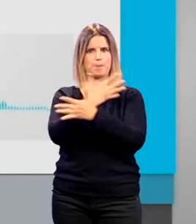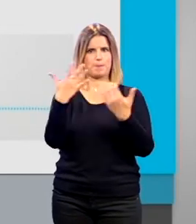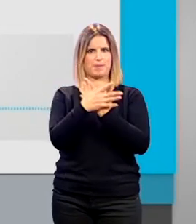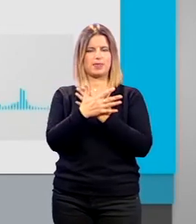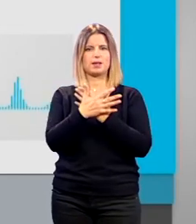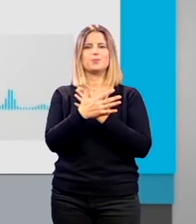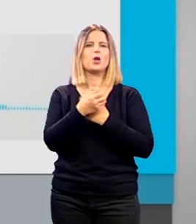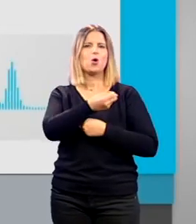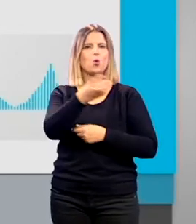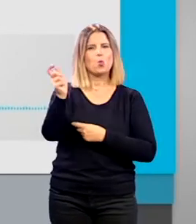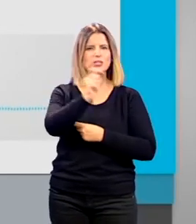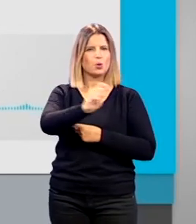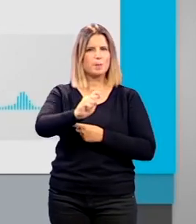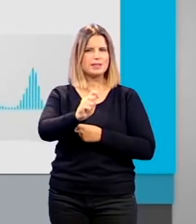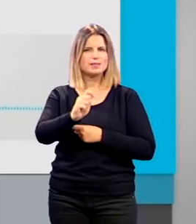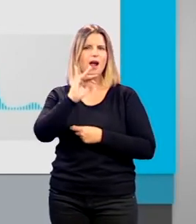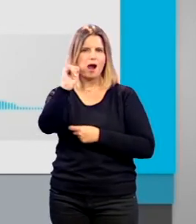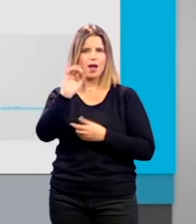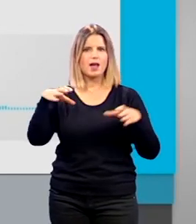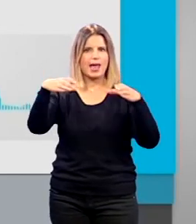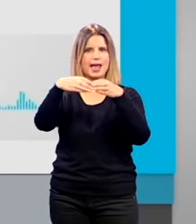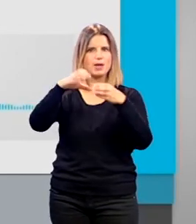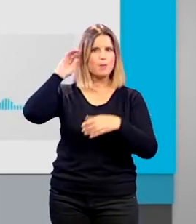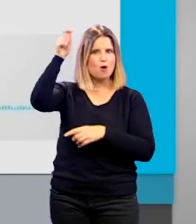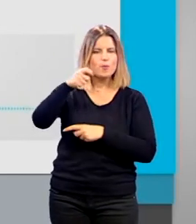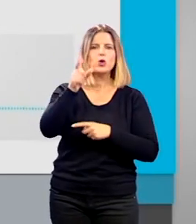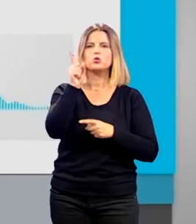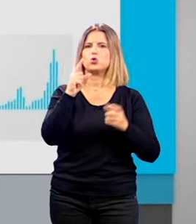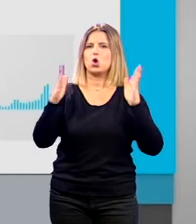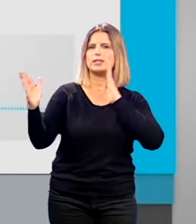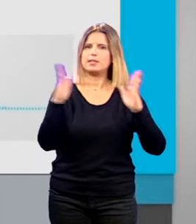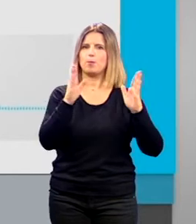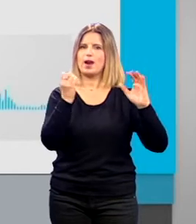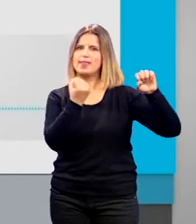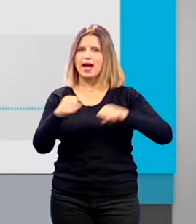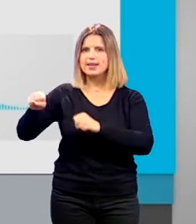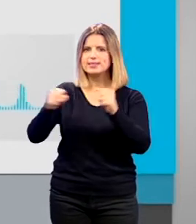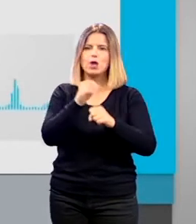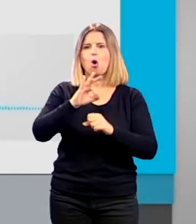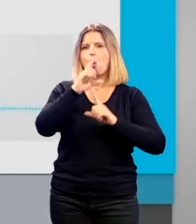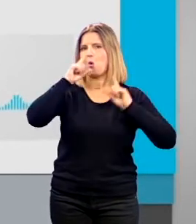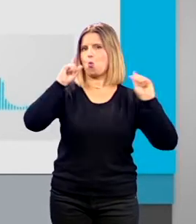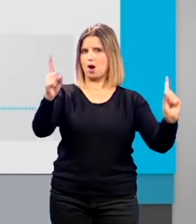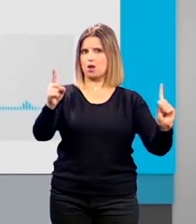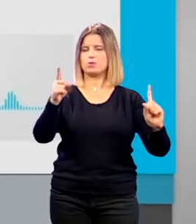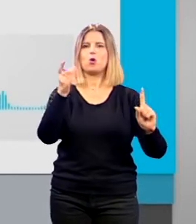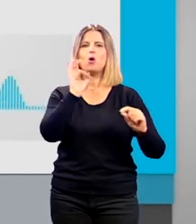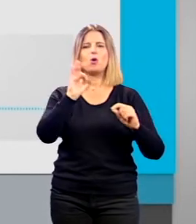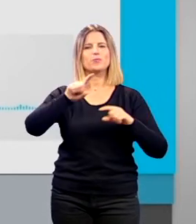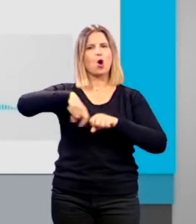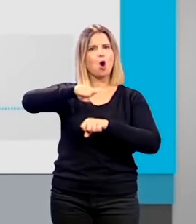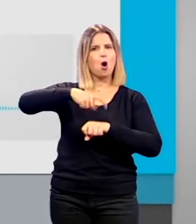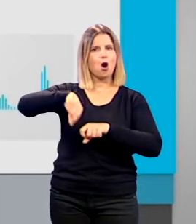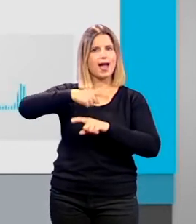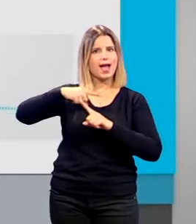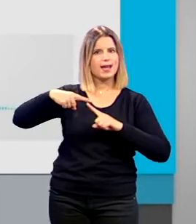cuántos meses va a funcionar el retén si solamente la temporada de esquí o todo el año o cómo afectaría las horas extra de los bomberos